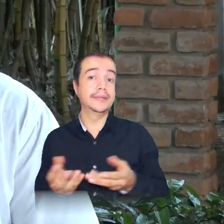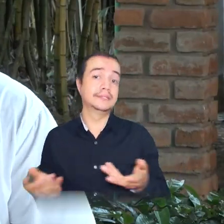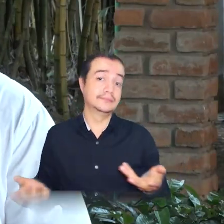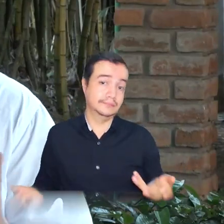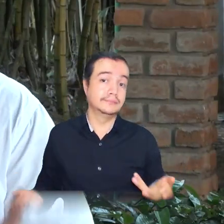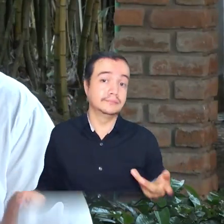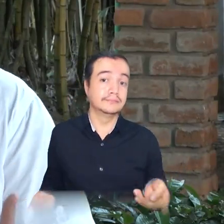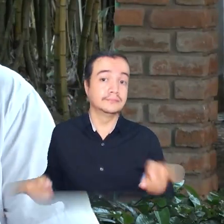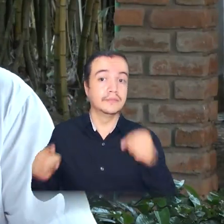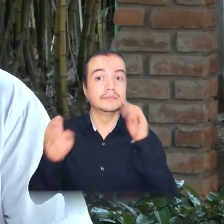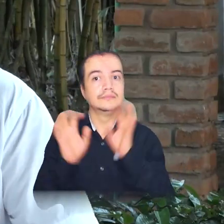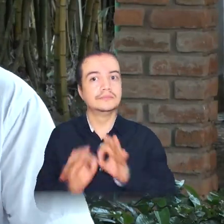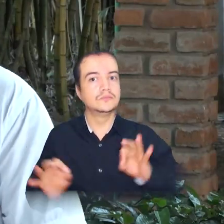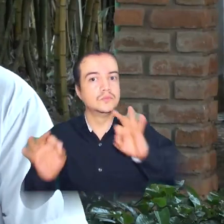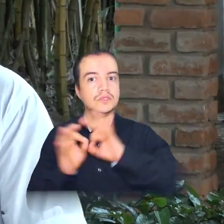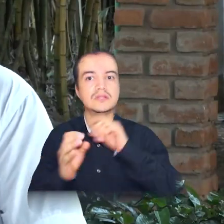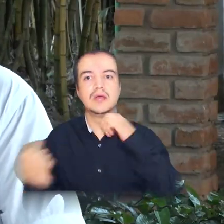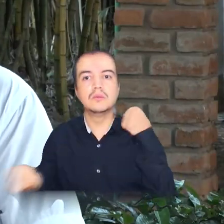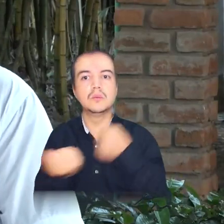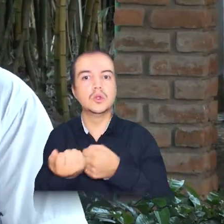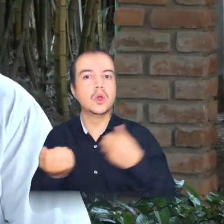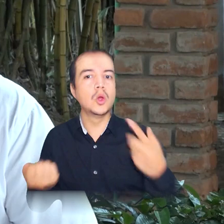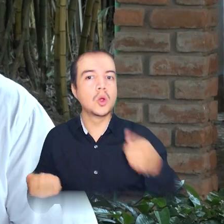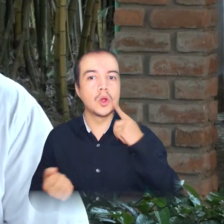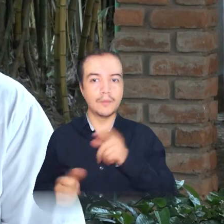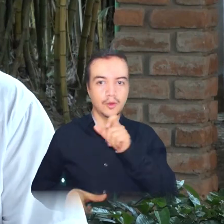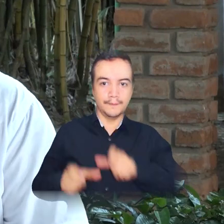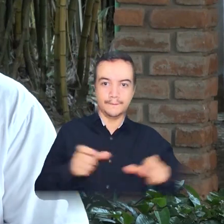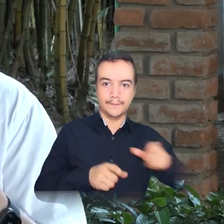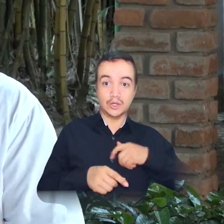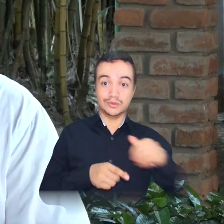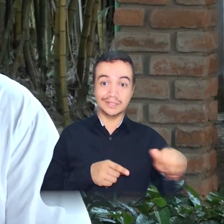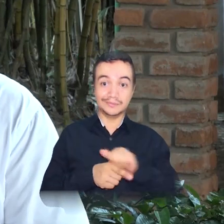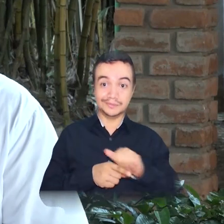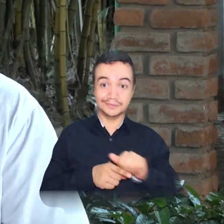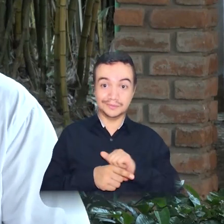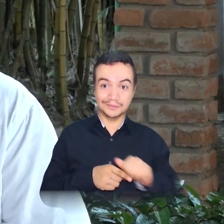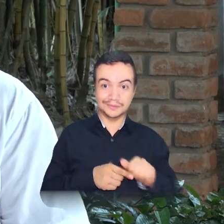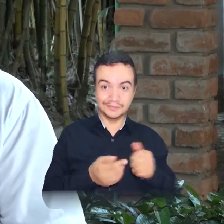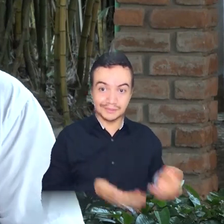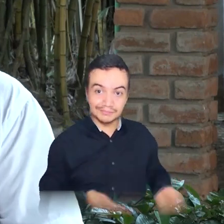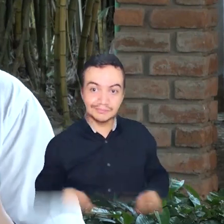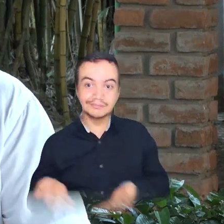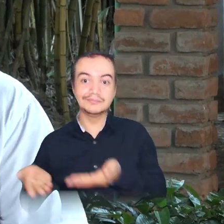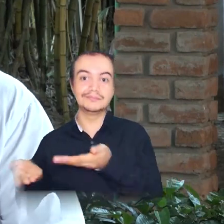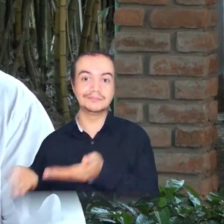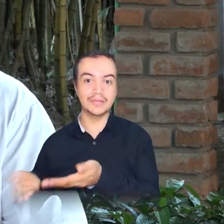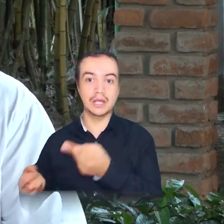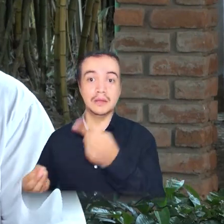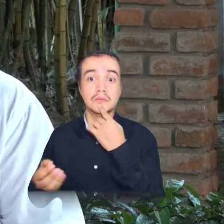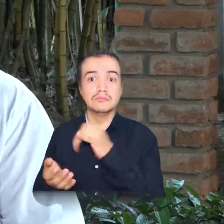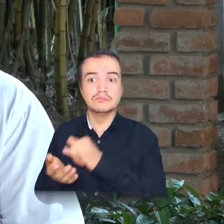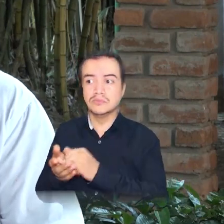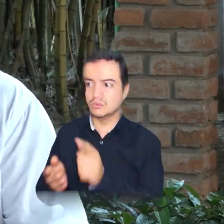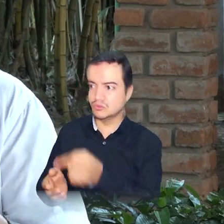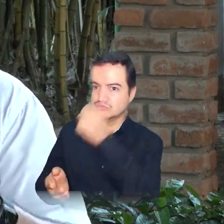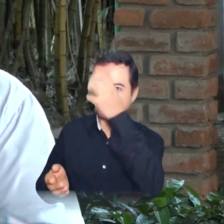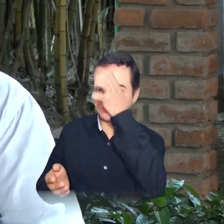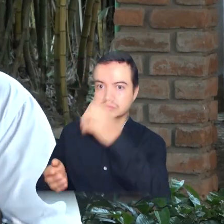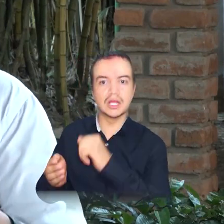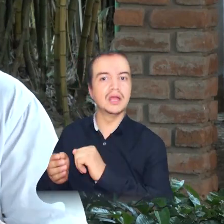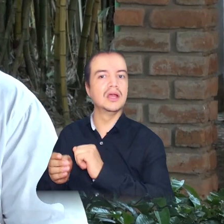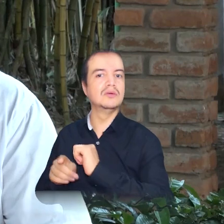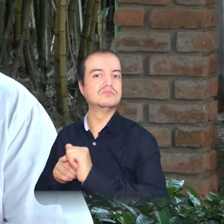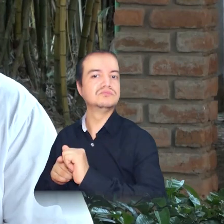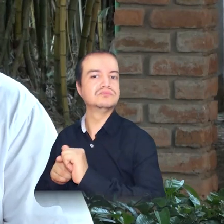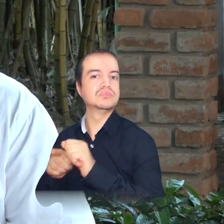También será muy importante el apoyo a través de practicantes que puedan venir y poner en